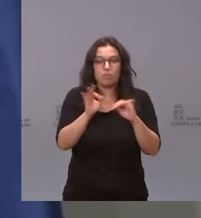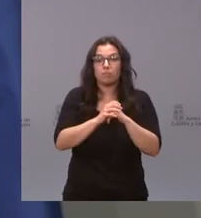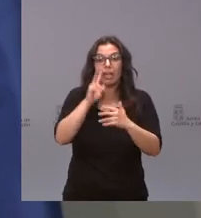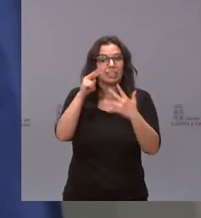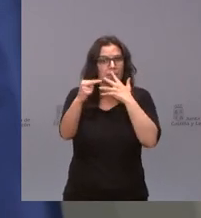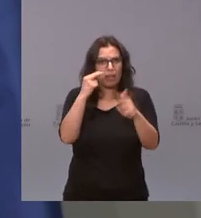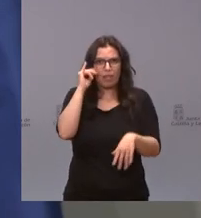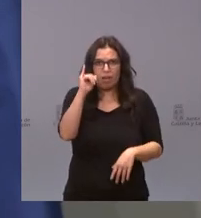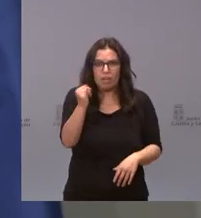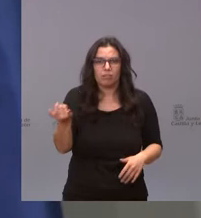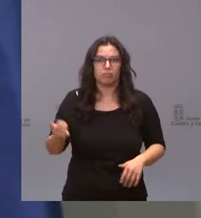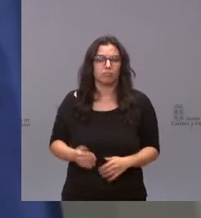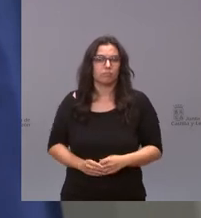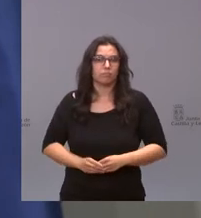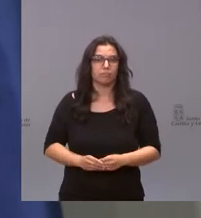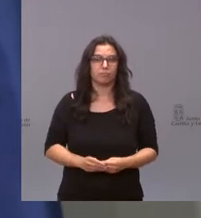va a existir